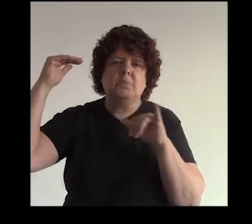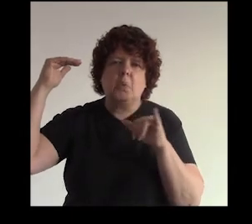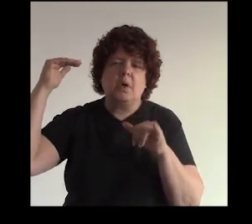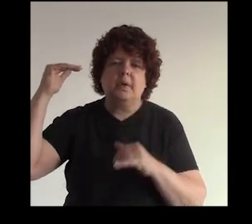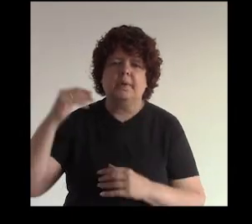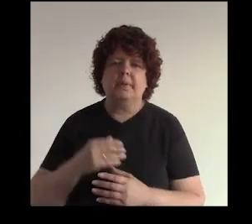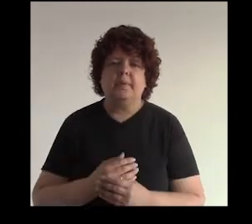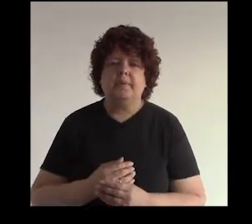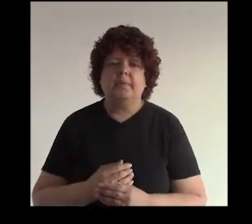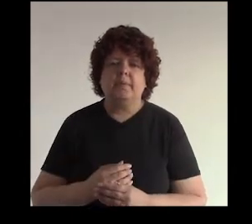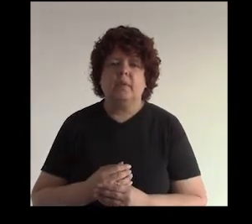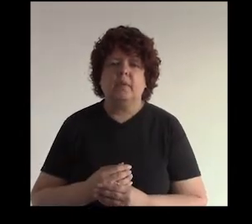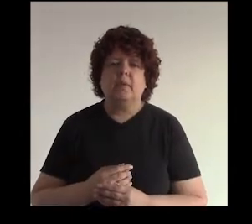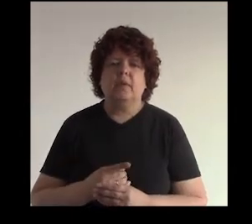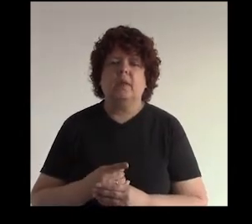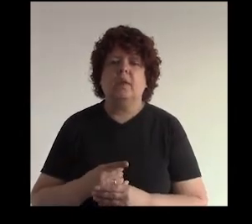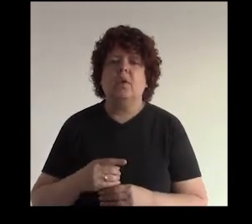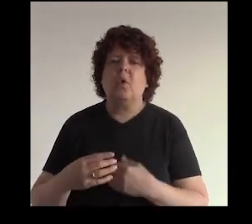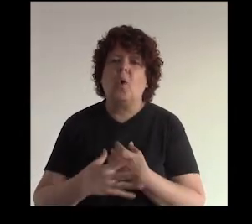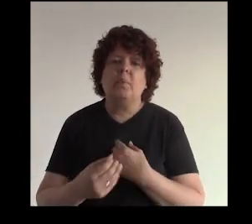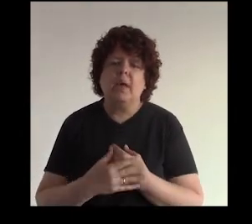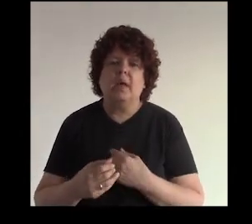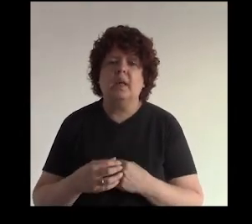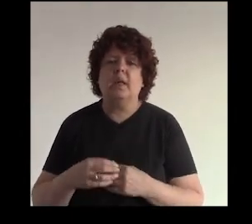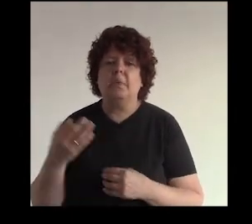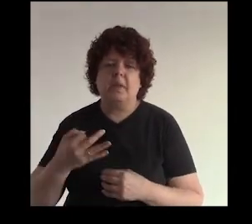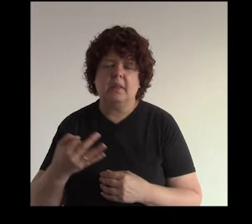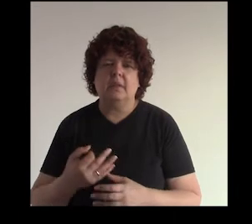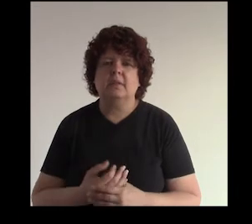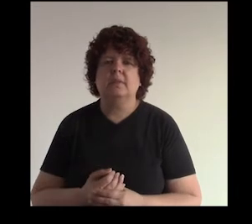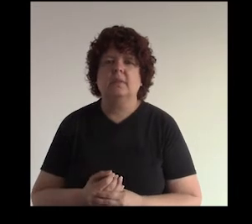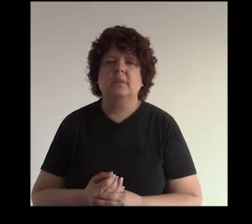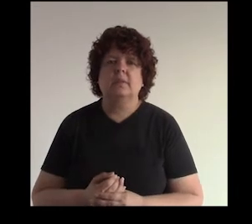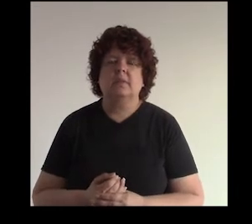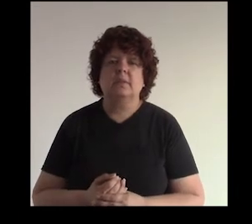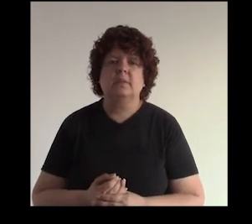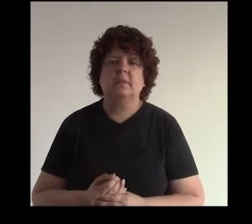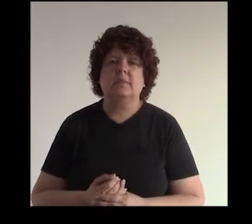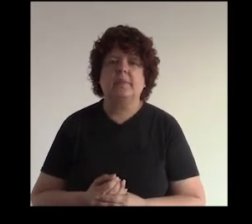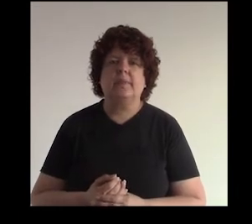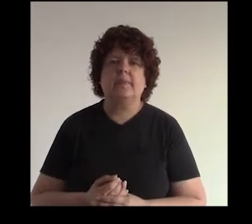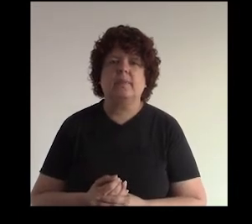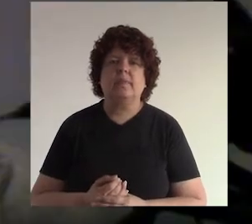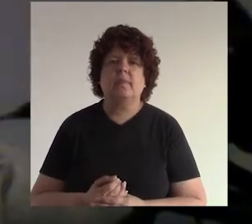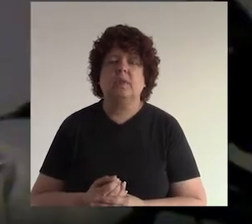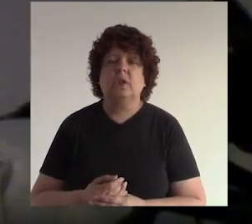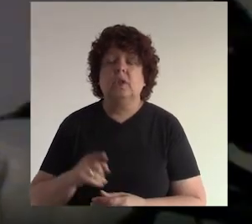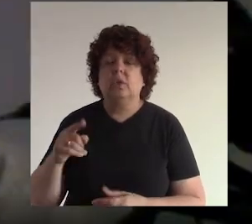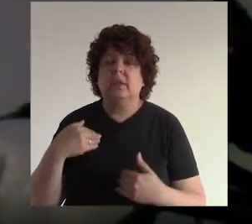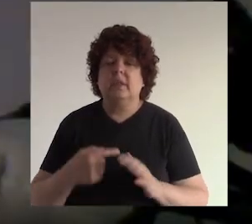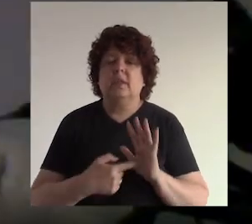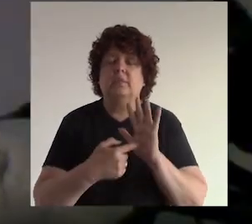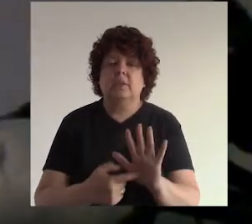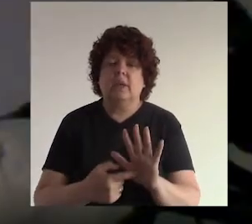mujeres ¿no? y son zapatillas entre originales y también réplicas ya ok entonces tú